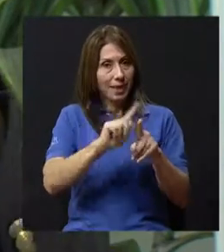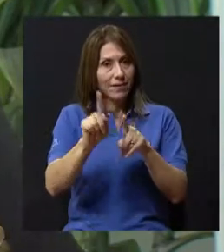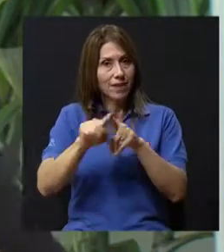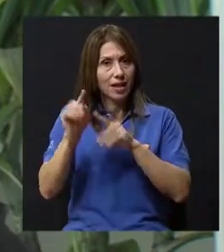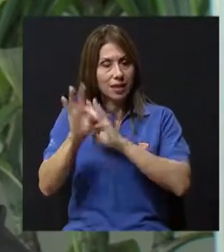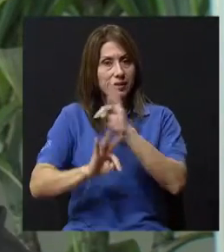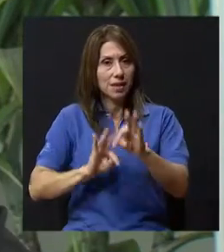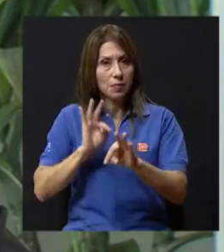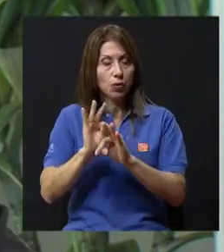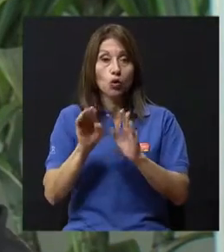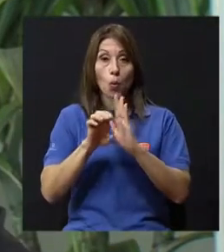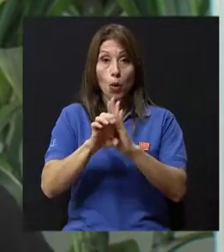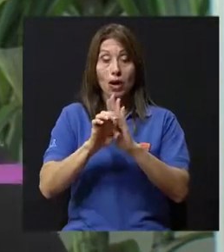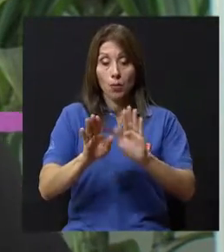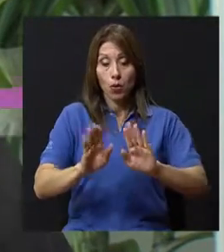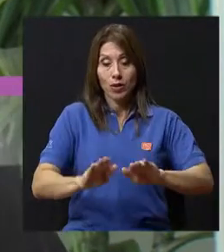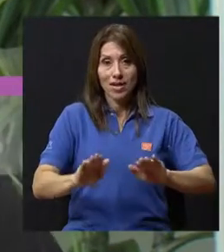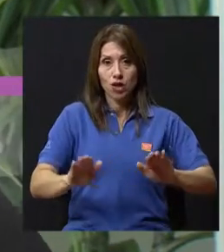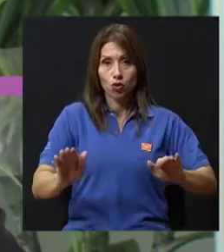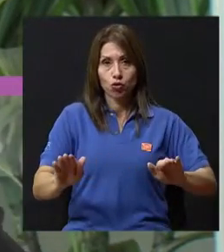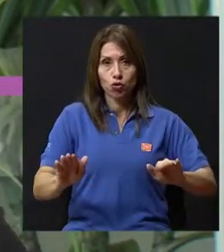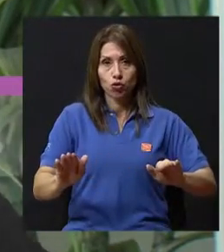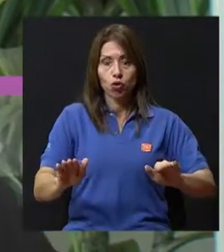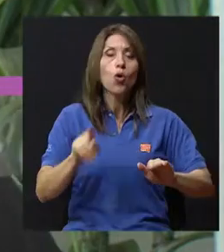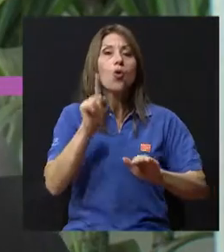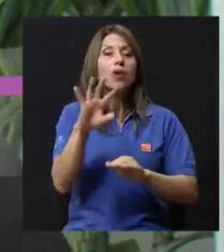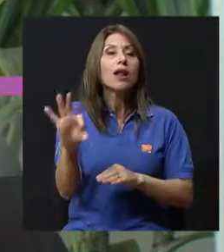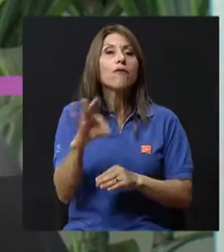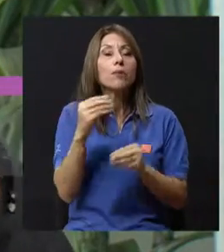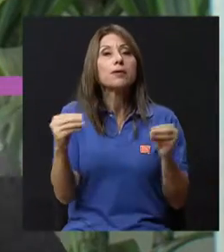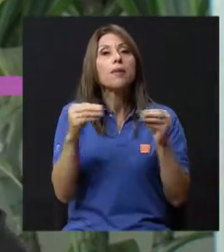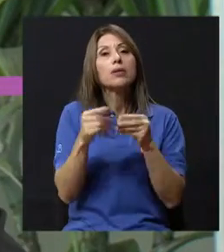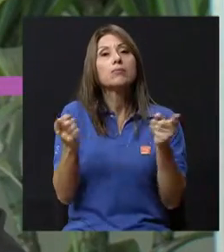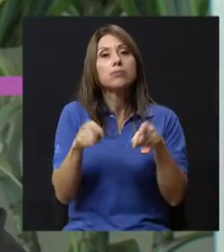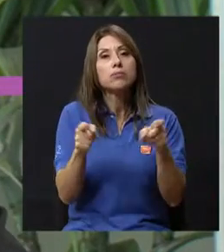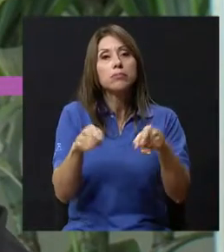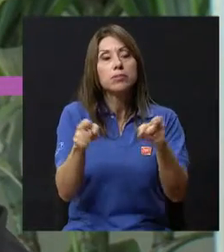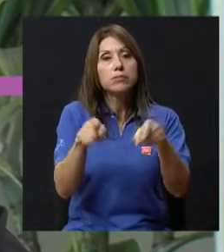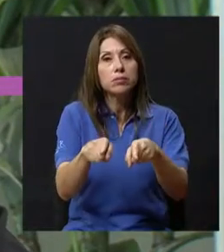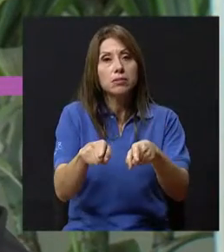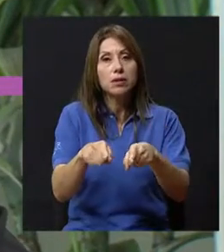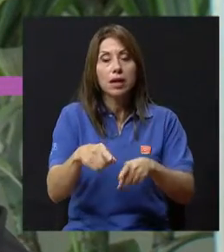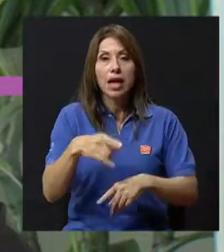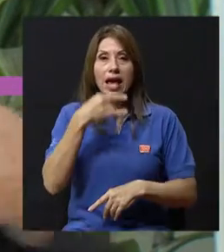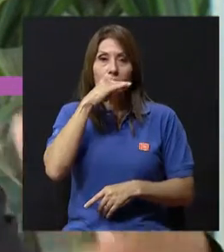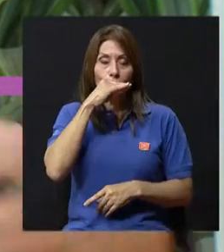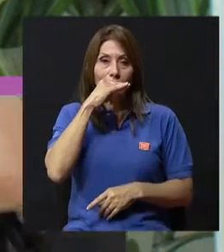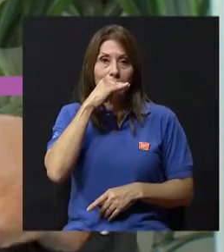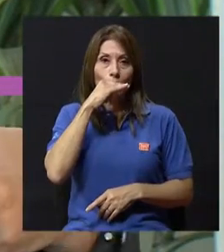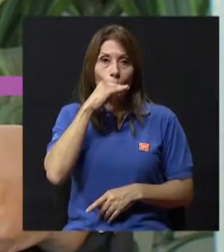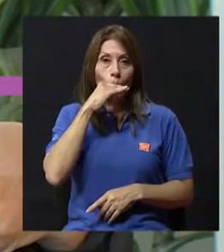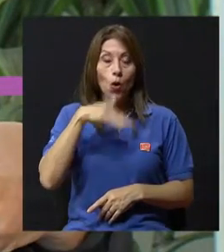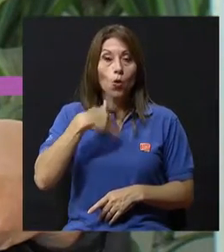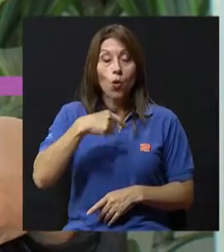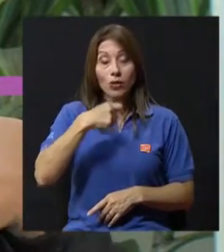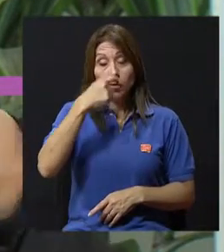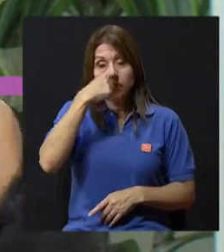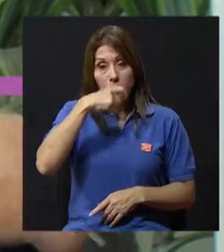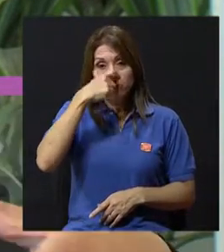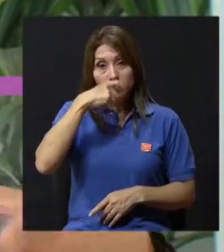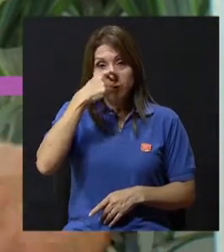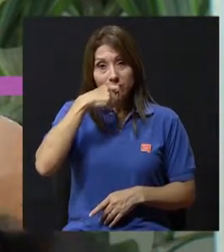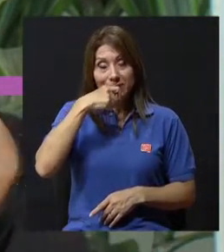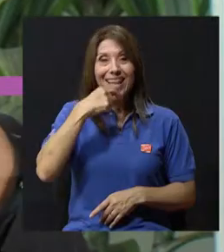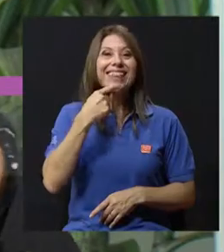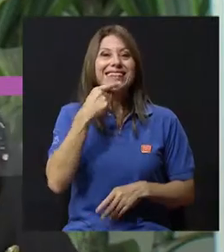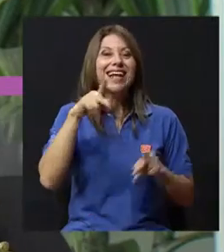haber diferentes tipos. Por ejemplo, en niños, una de las manifestaciones más frecuentes es el niño que cada vez que se resfría, se le va